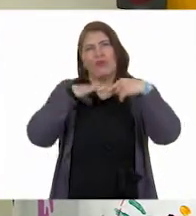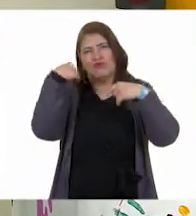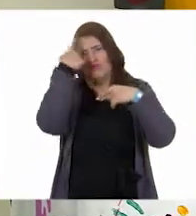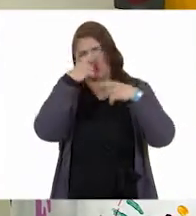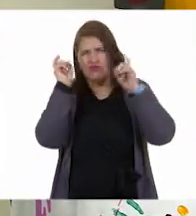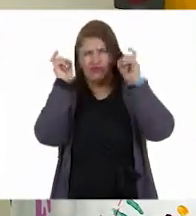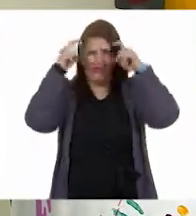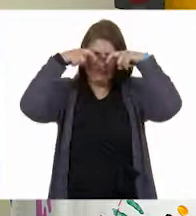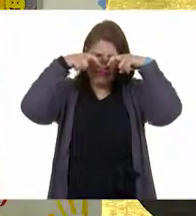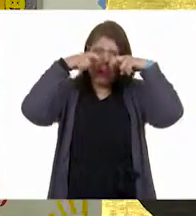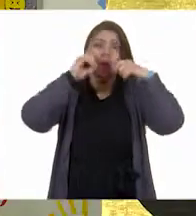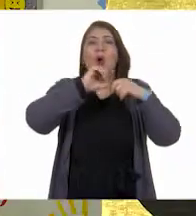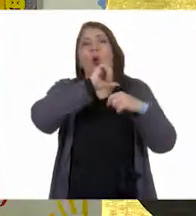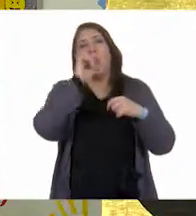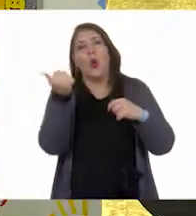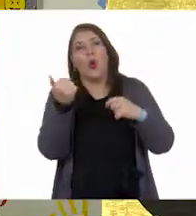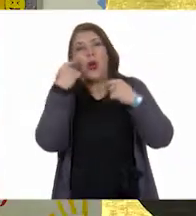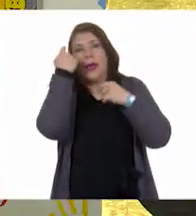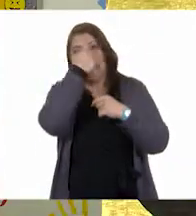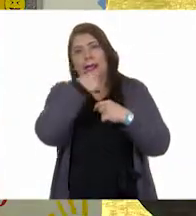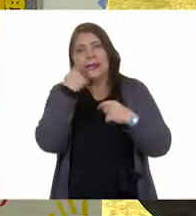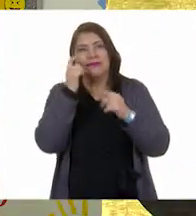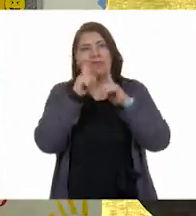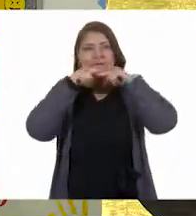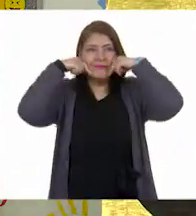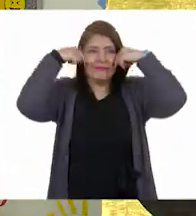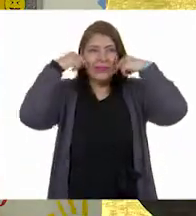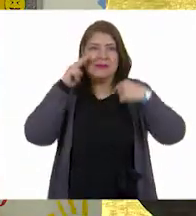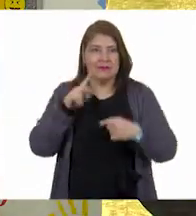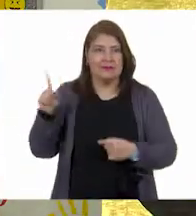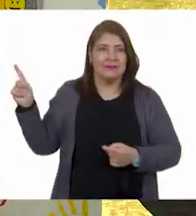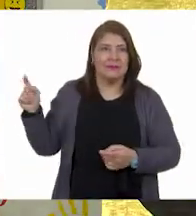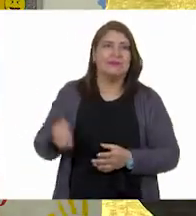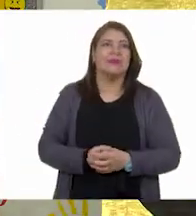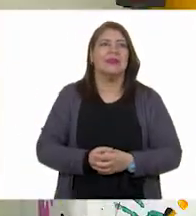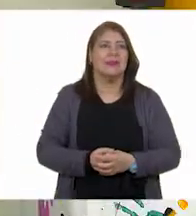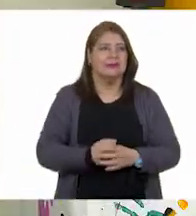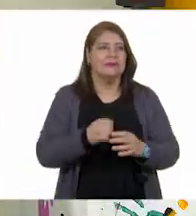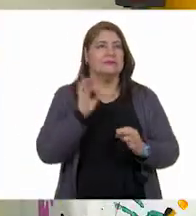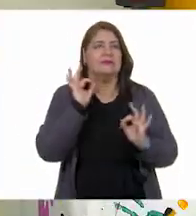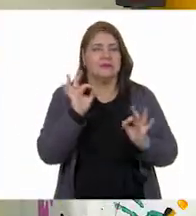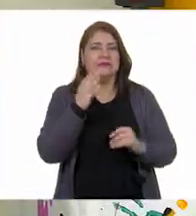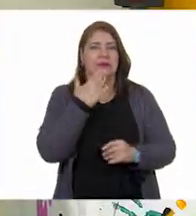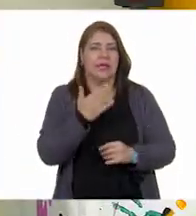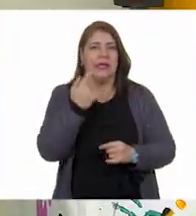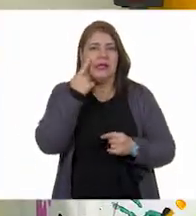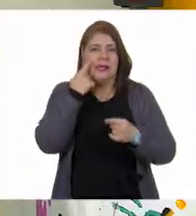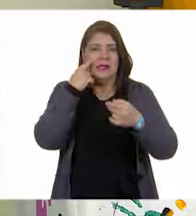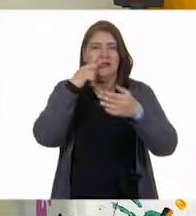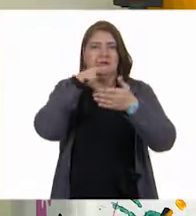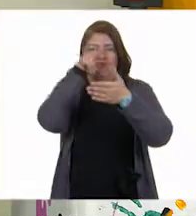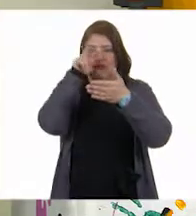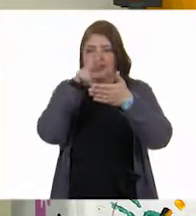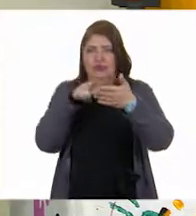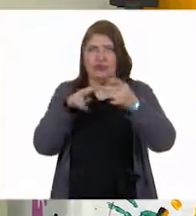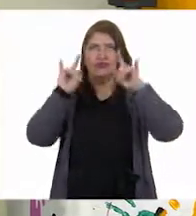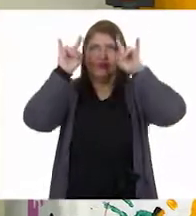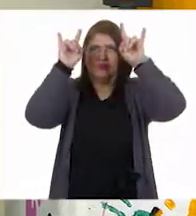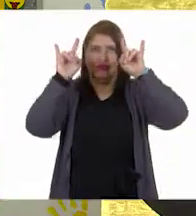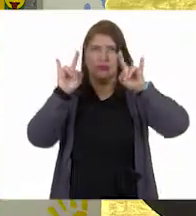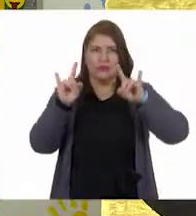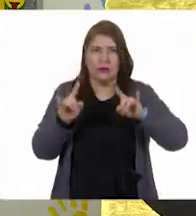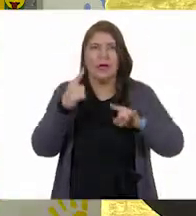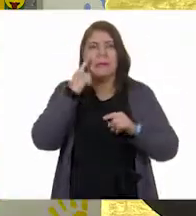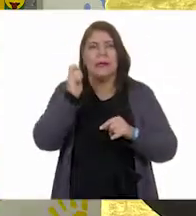caritas felices, ¿verdad? Así es. Vamos a seguir leyendo las tarjetas y ahorita vamos a reflexionar la